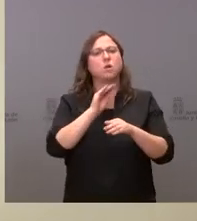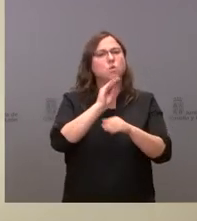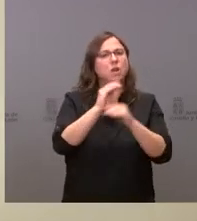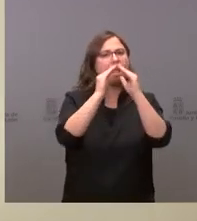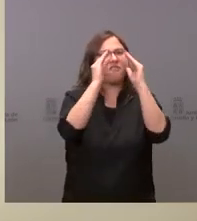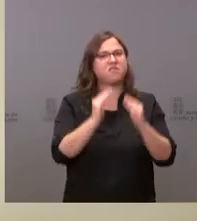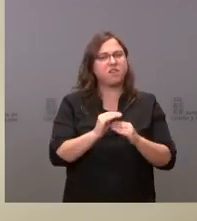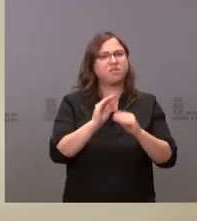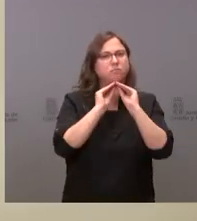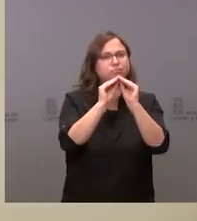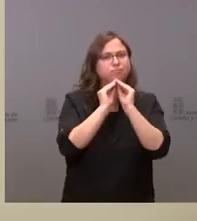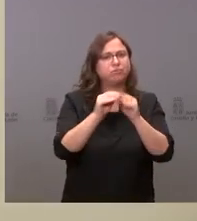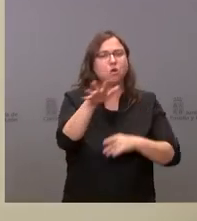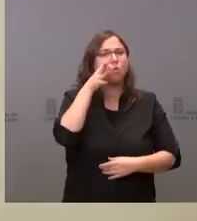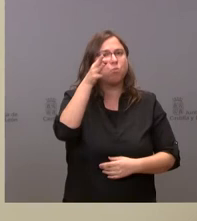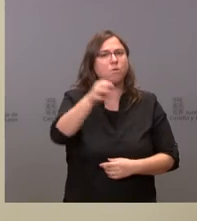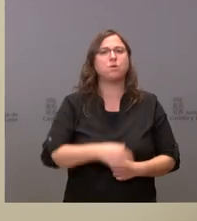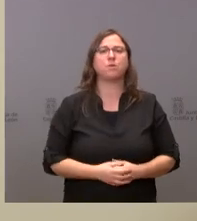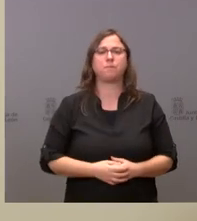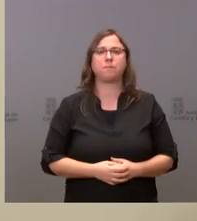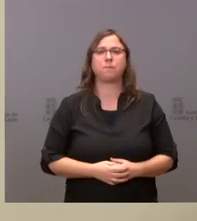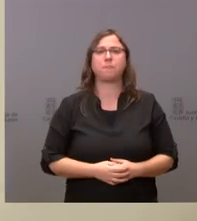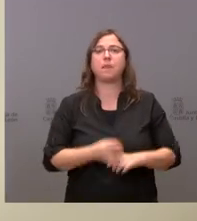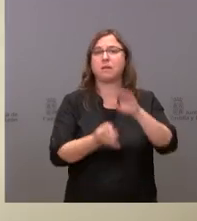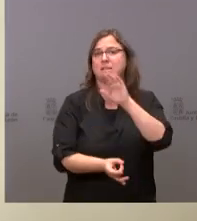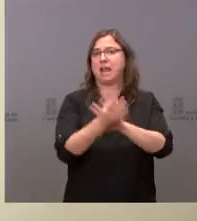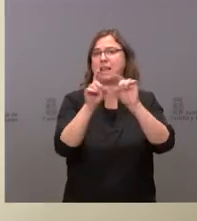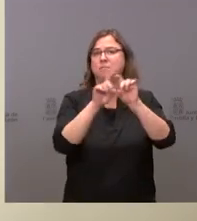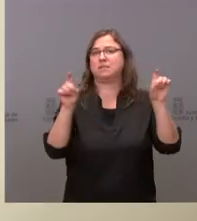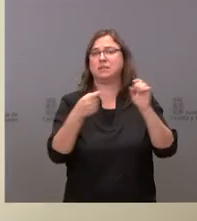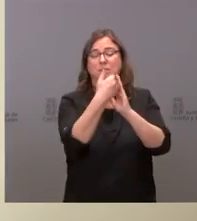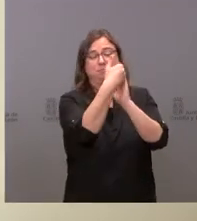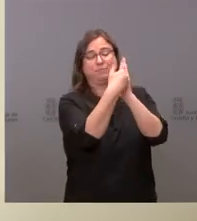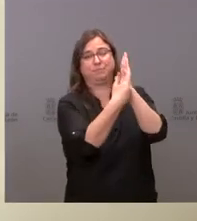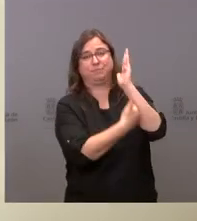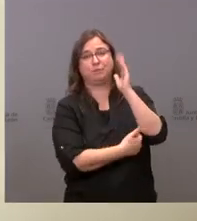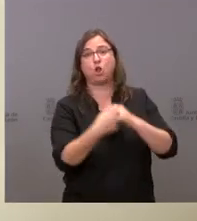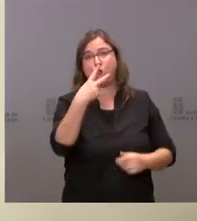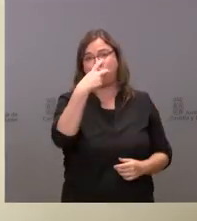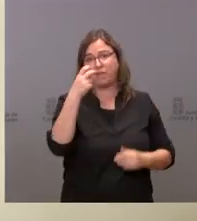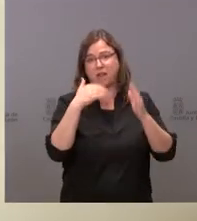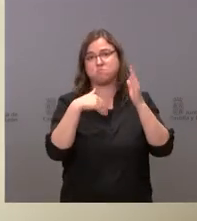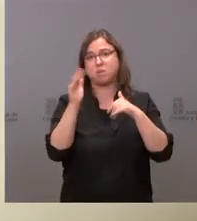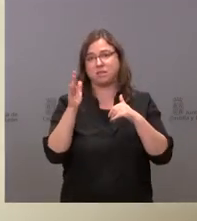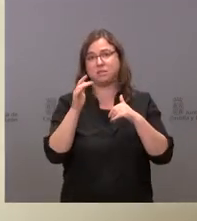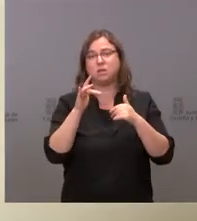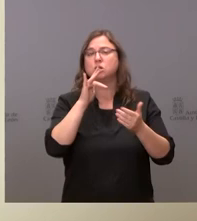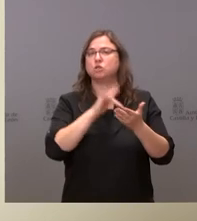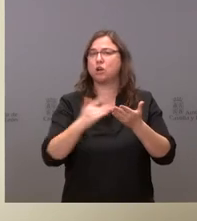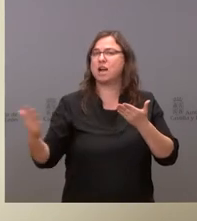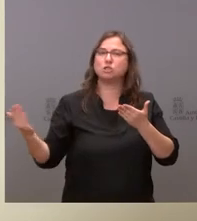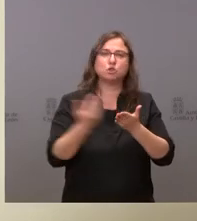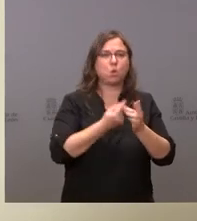viviendas en el medio rural al emprendimiento es que son 200 y pico medidas que atraviesan todo el